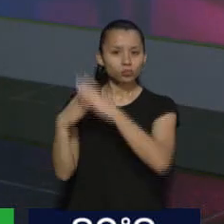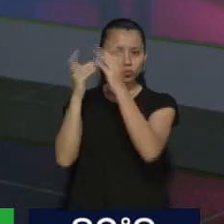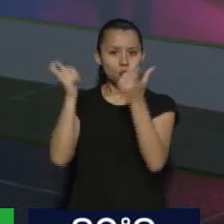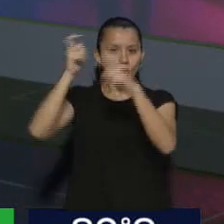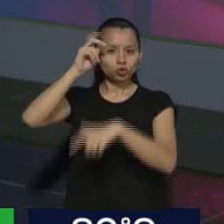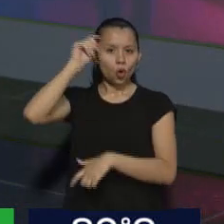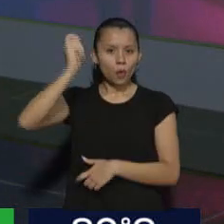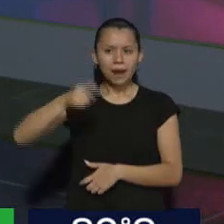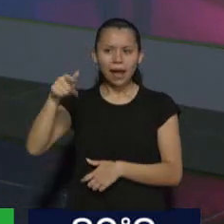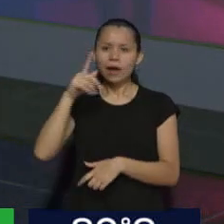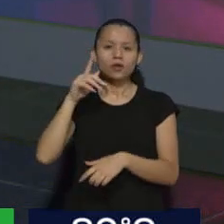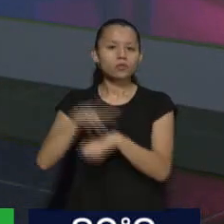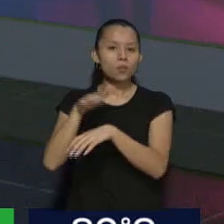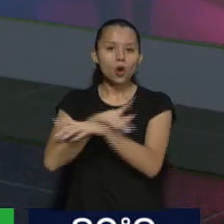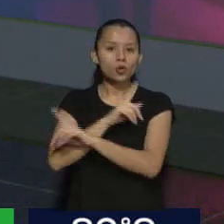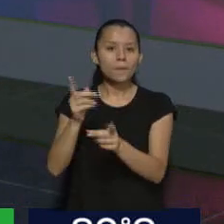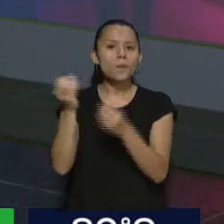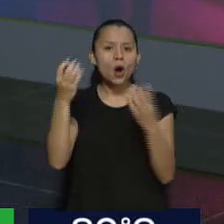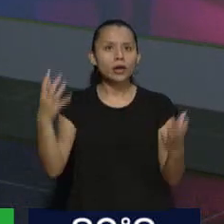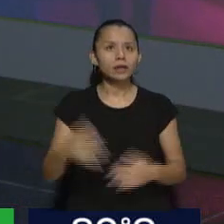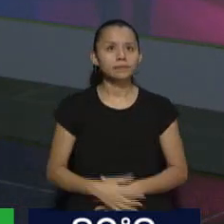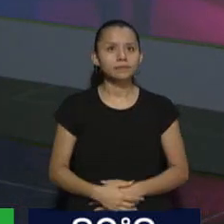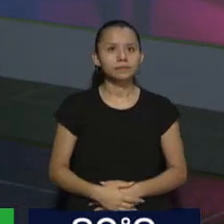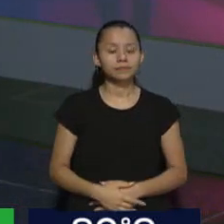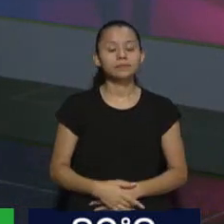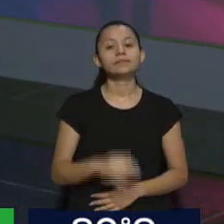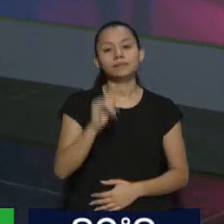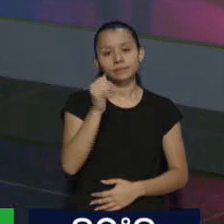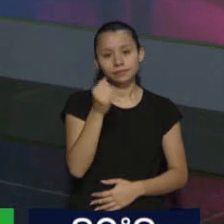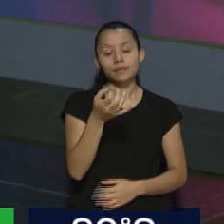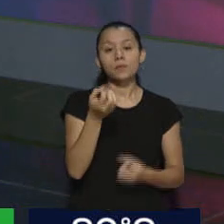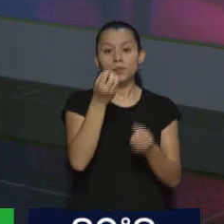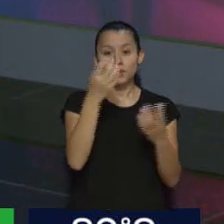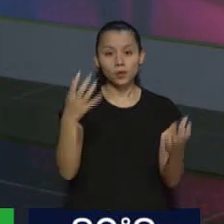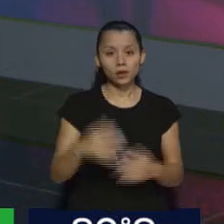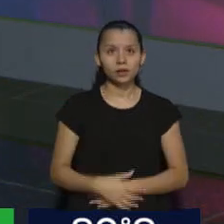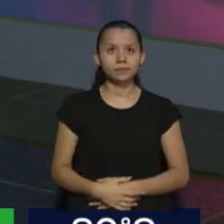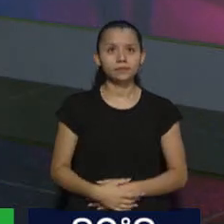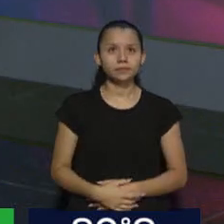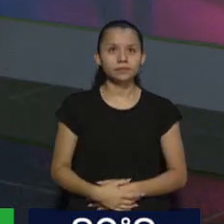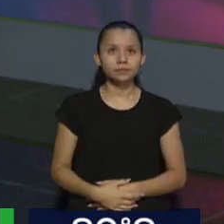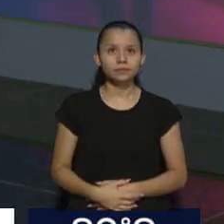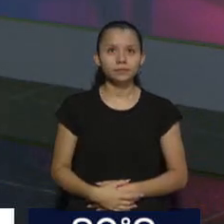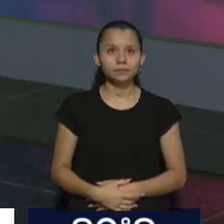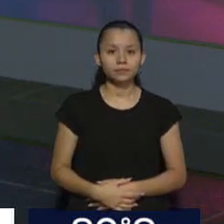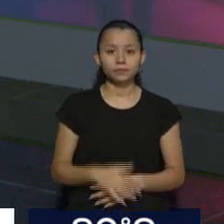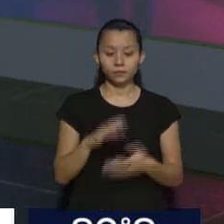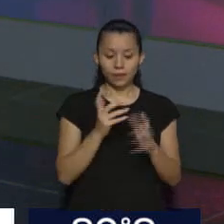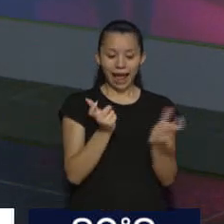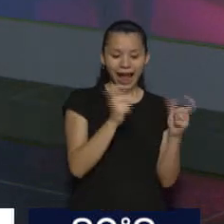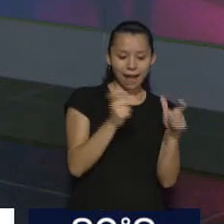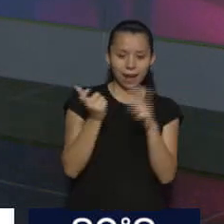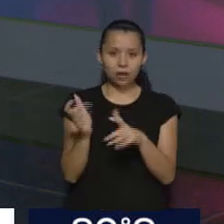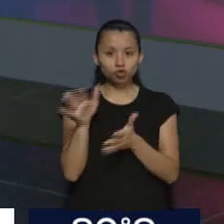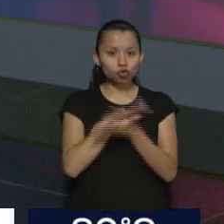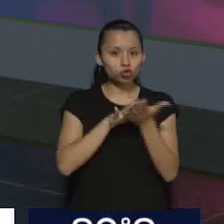muy vinculado, este punto, con este punto de acá. ¿Por qué? Porque la única manera de resolver que tenía la Cámara, supuestamente